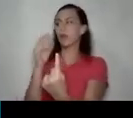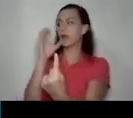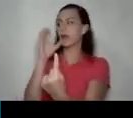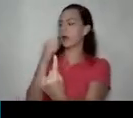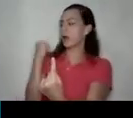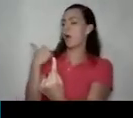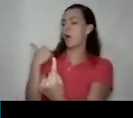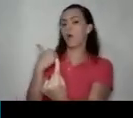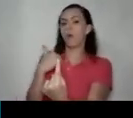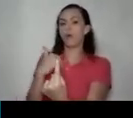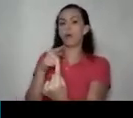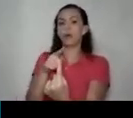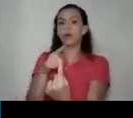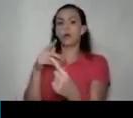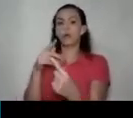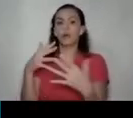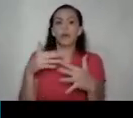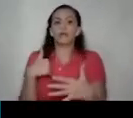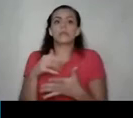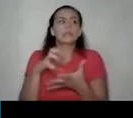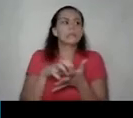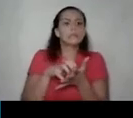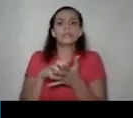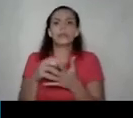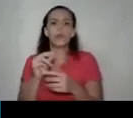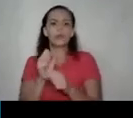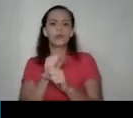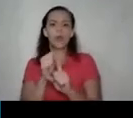sentimiento de inseguridad por como camina o agarra su voz